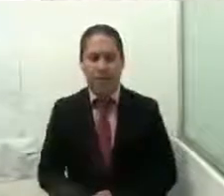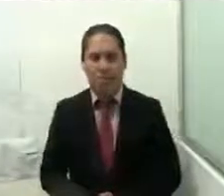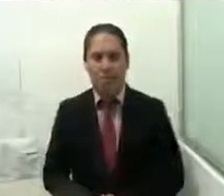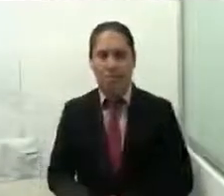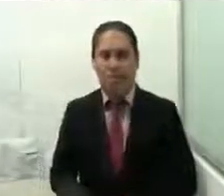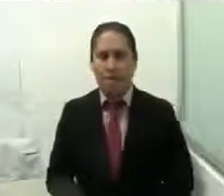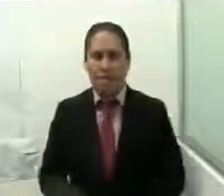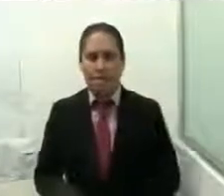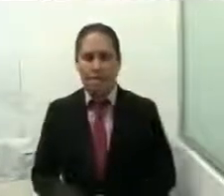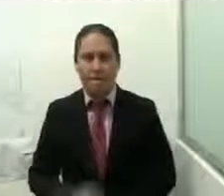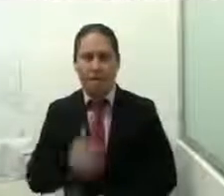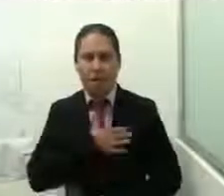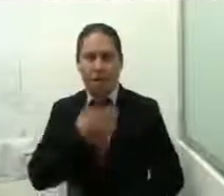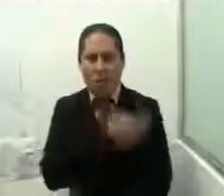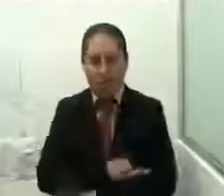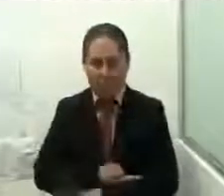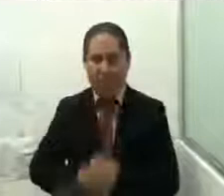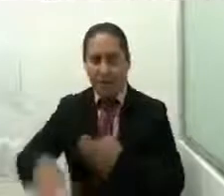Buenas tardes a todos y a todas.